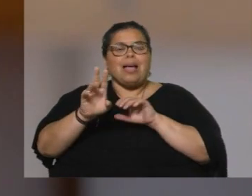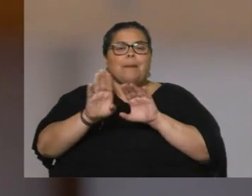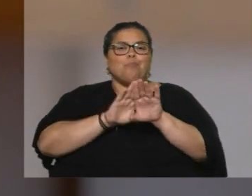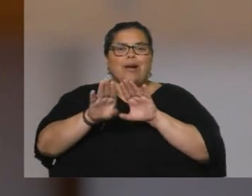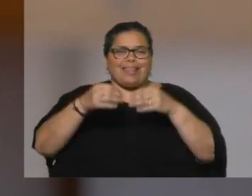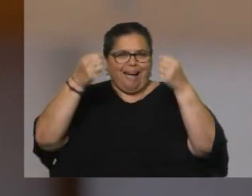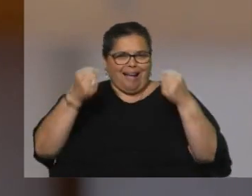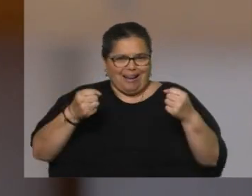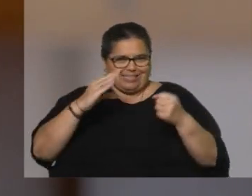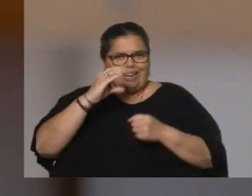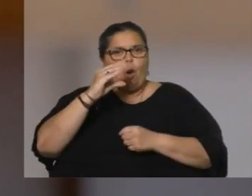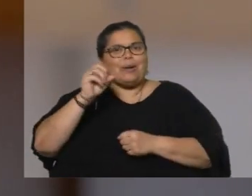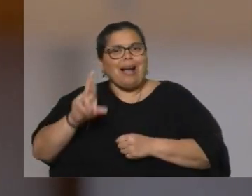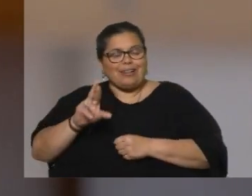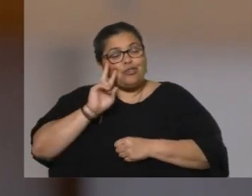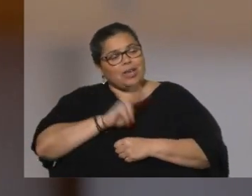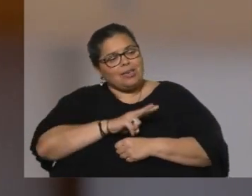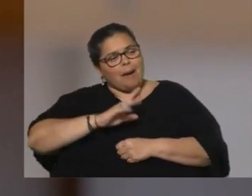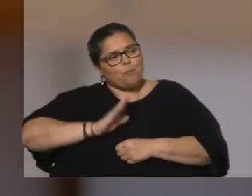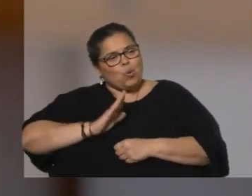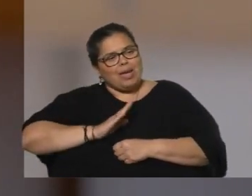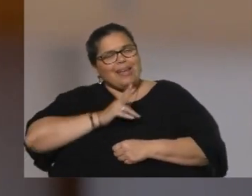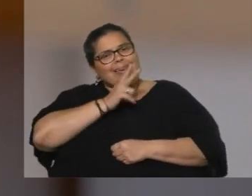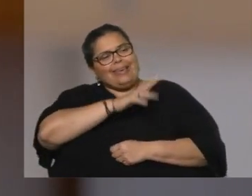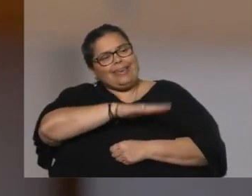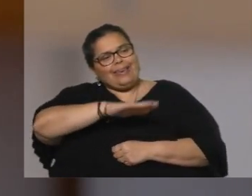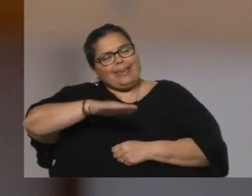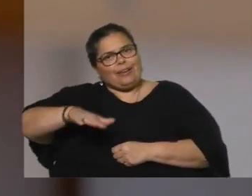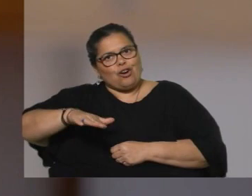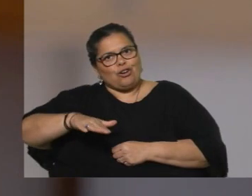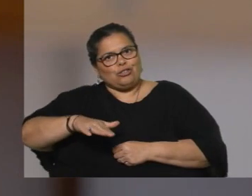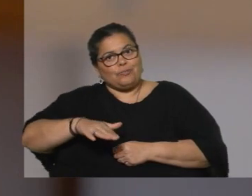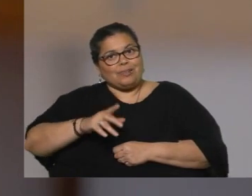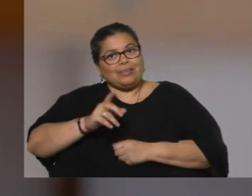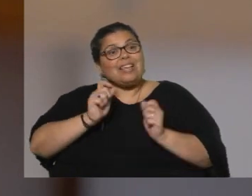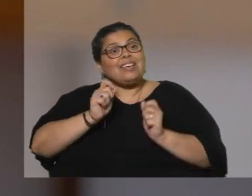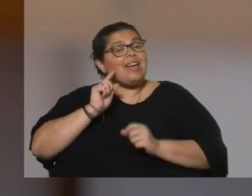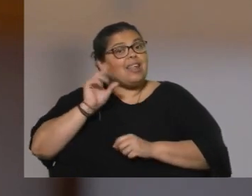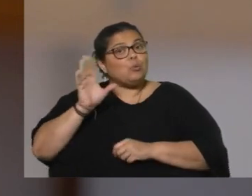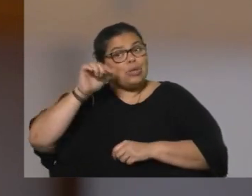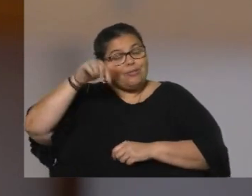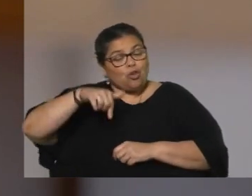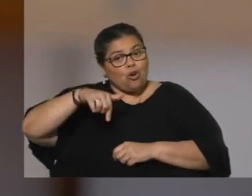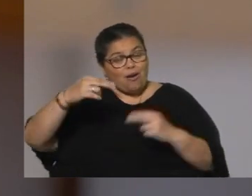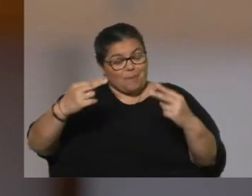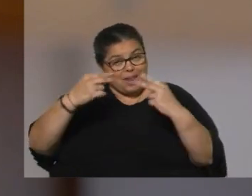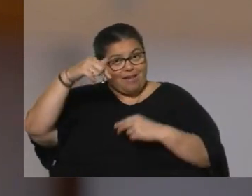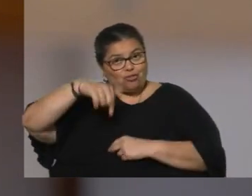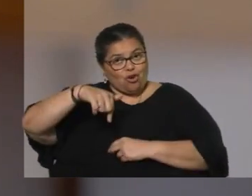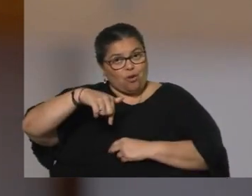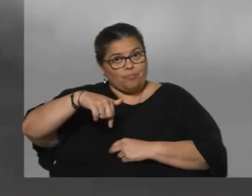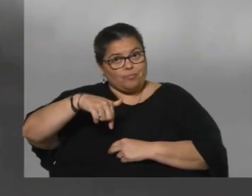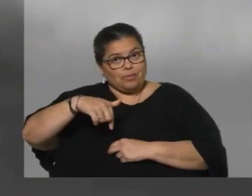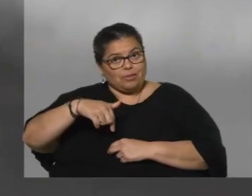esas mujeres con esos niños. Y si alguien está escuchando este programa ahora, que lo